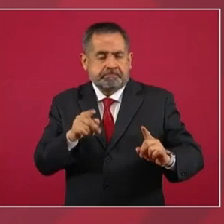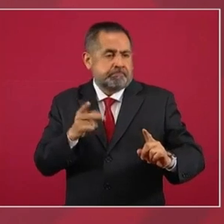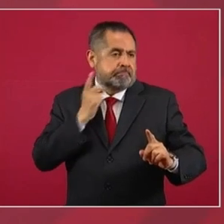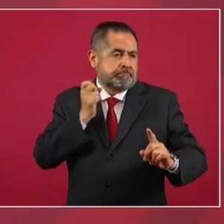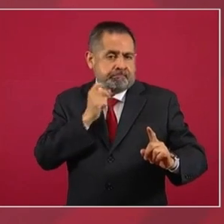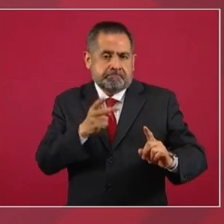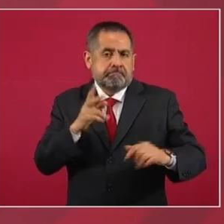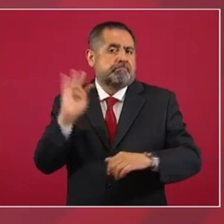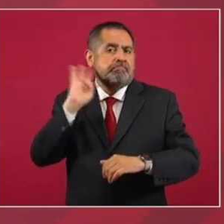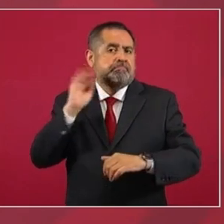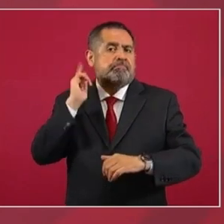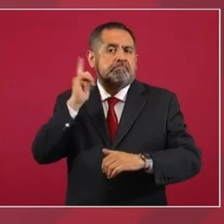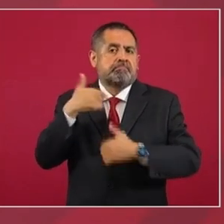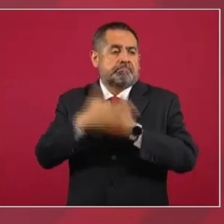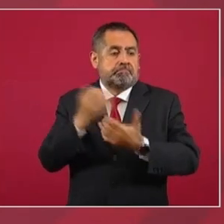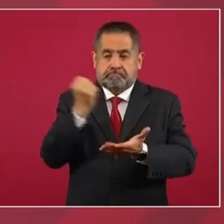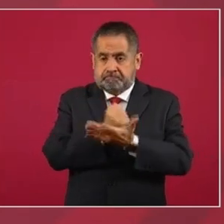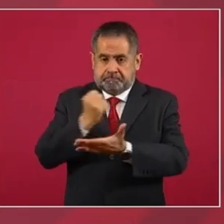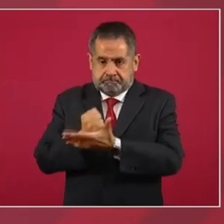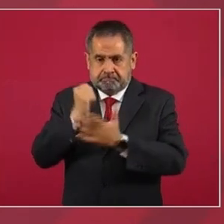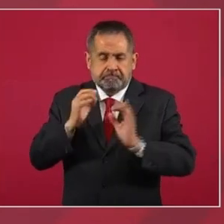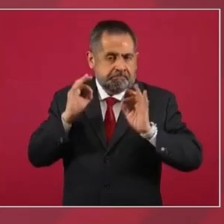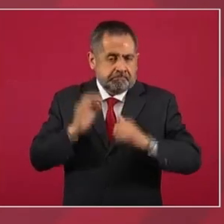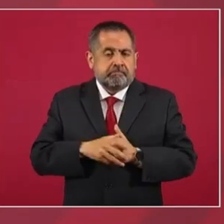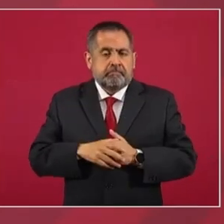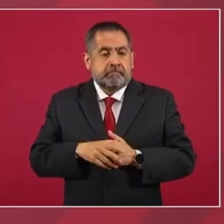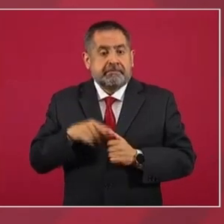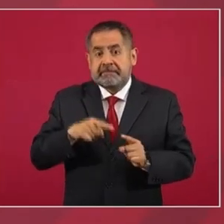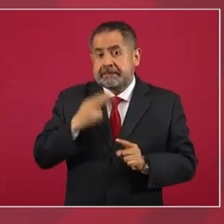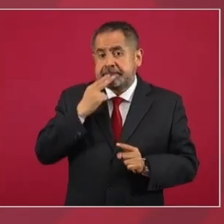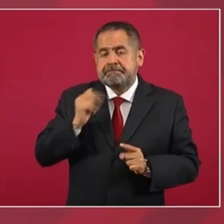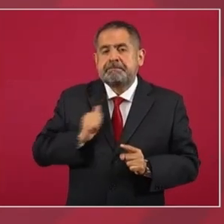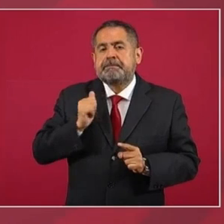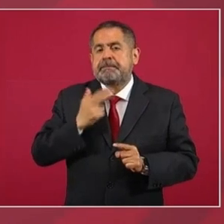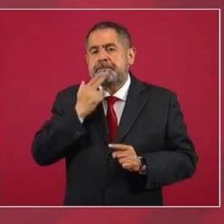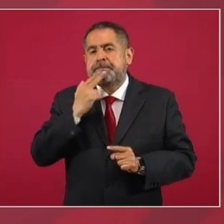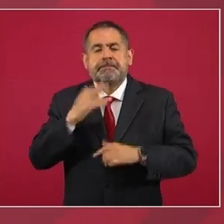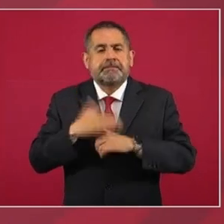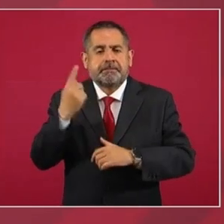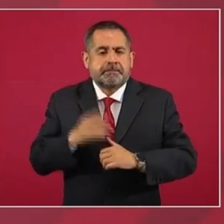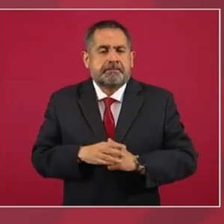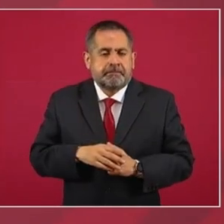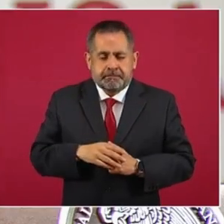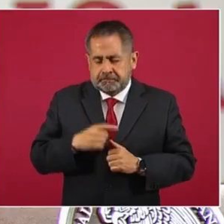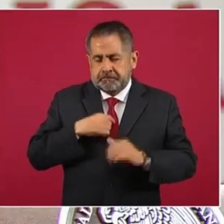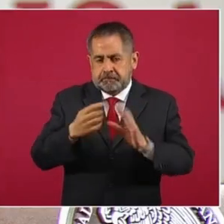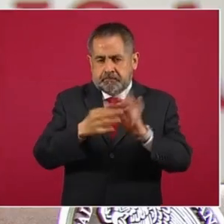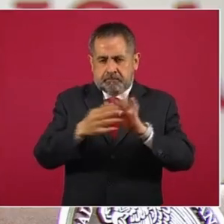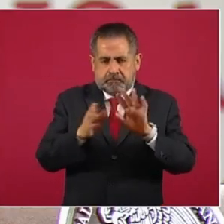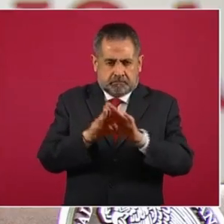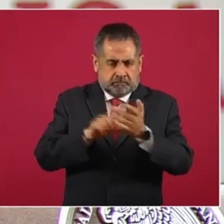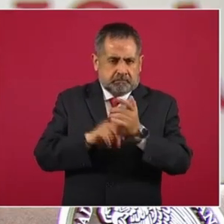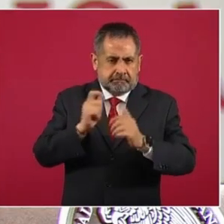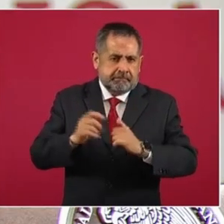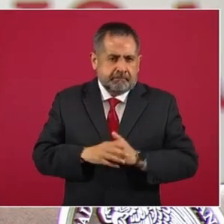apruebe, y lleva una ventaja, que es lo que ha generado un poco